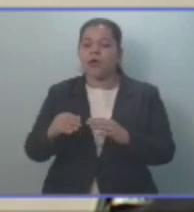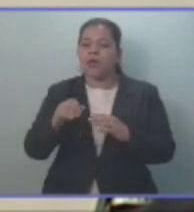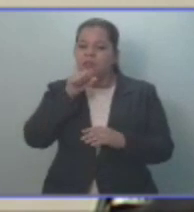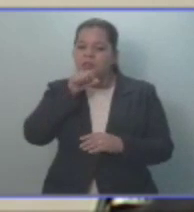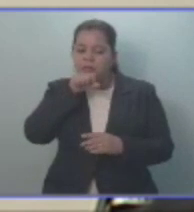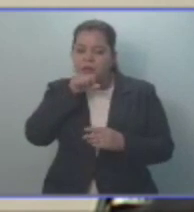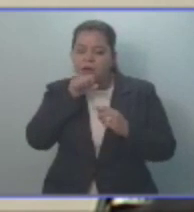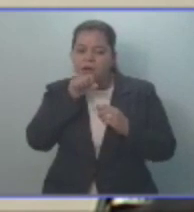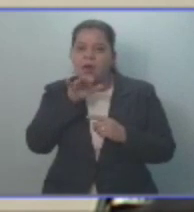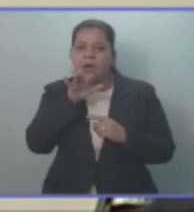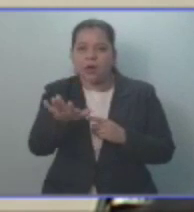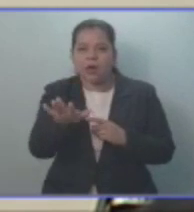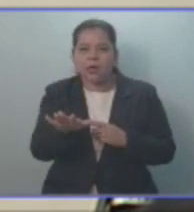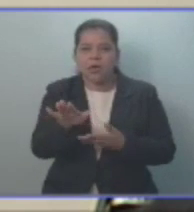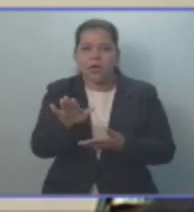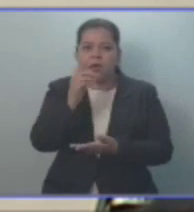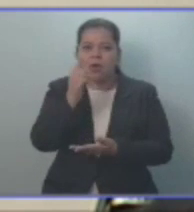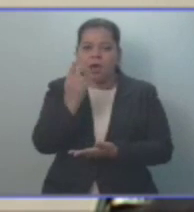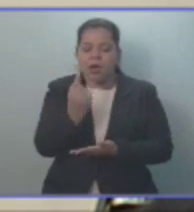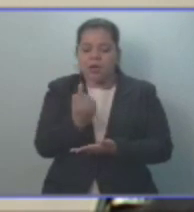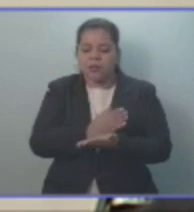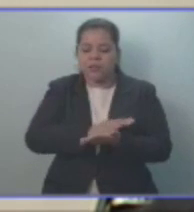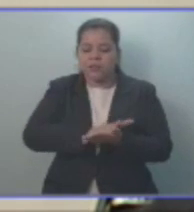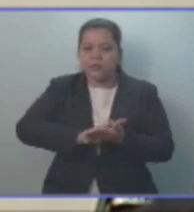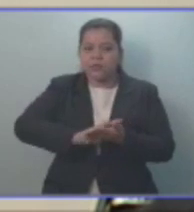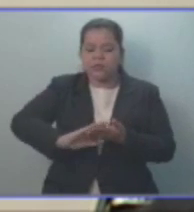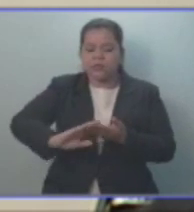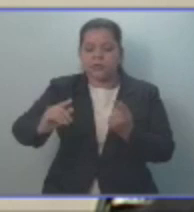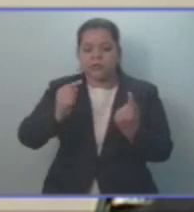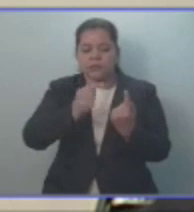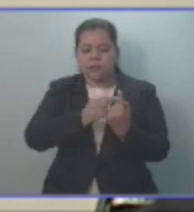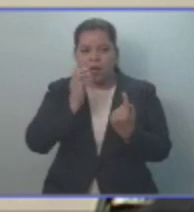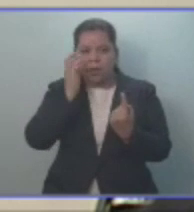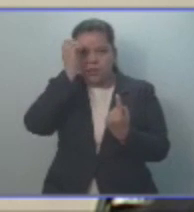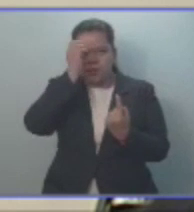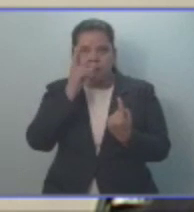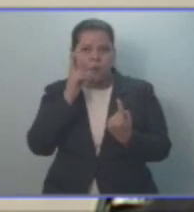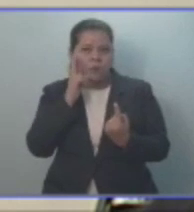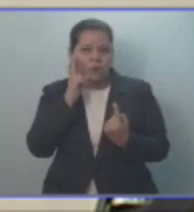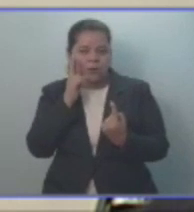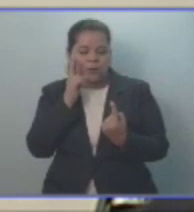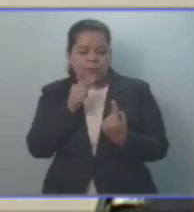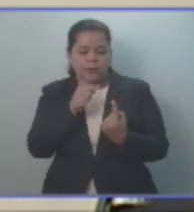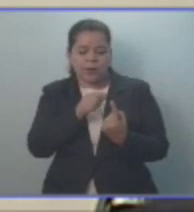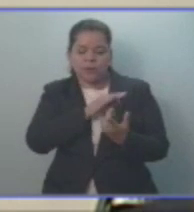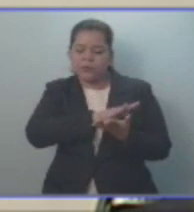de Monseñor Oscar Anulfo Romero.